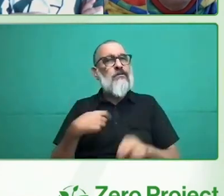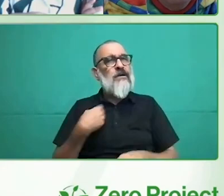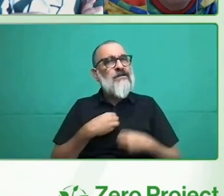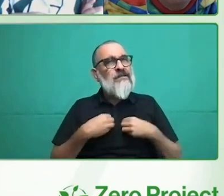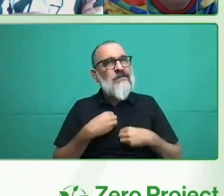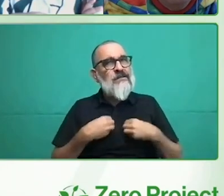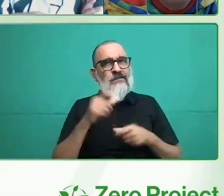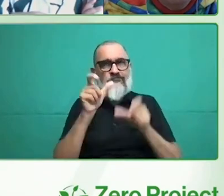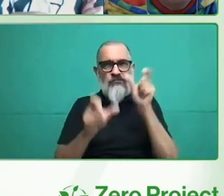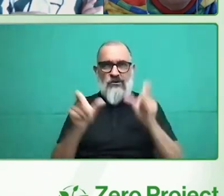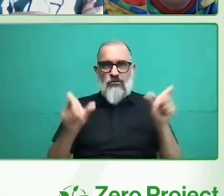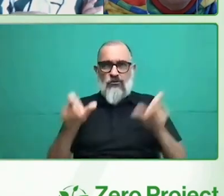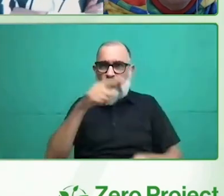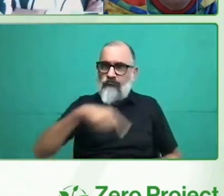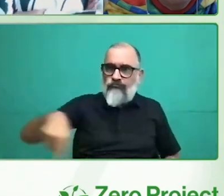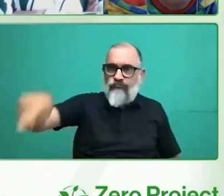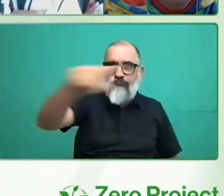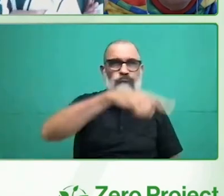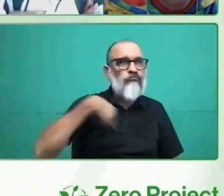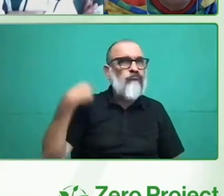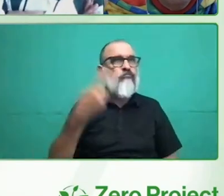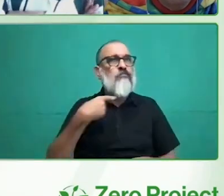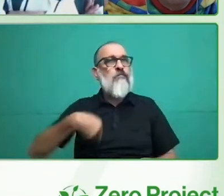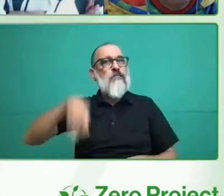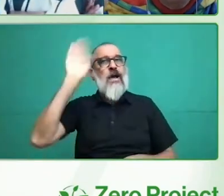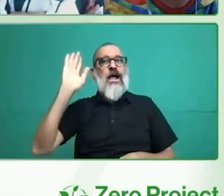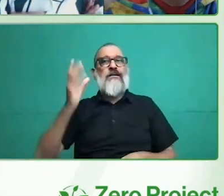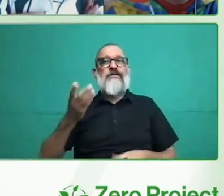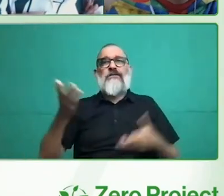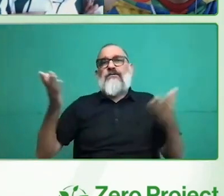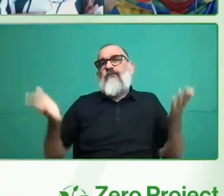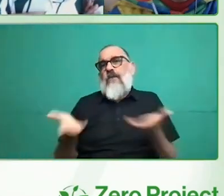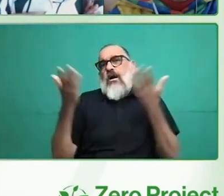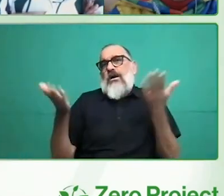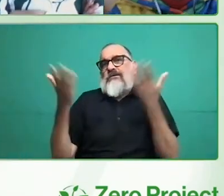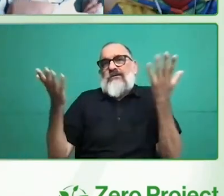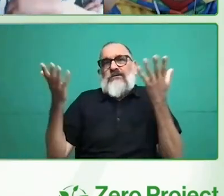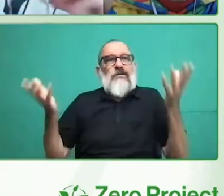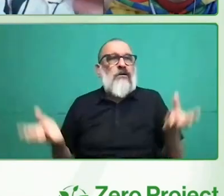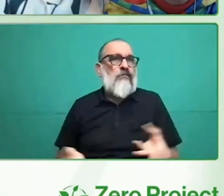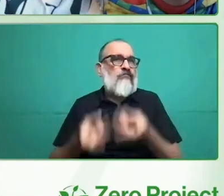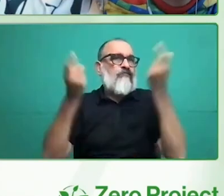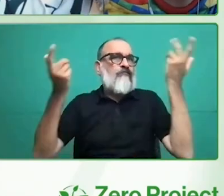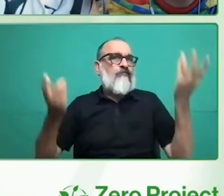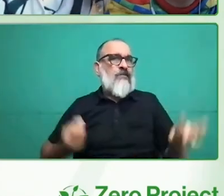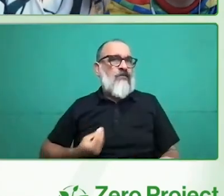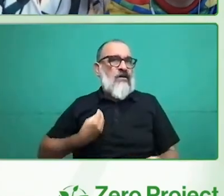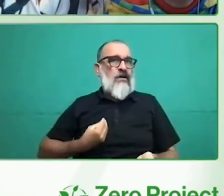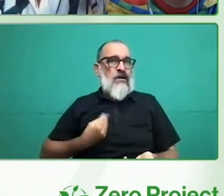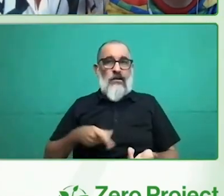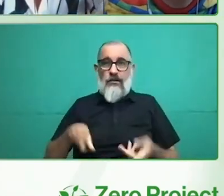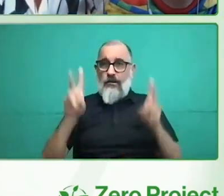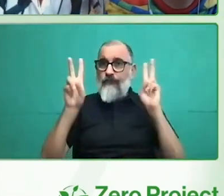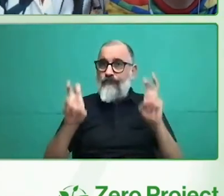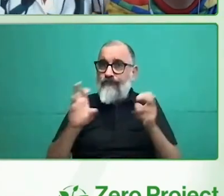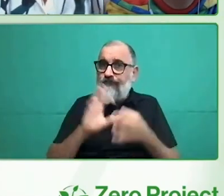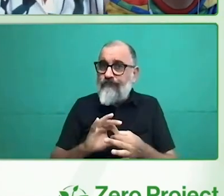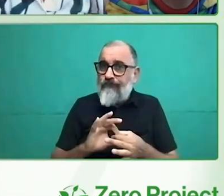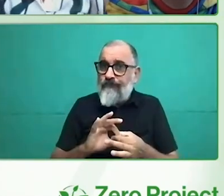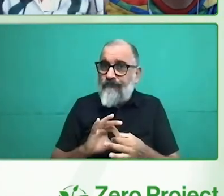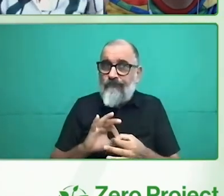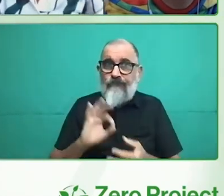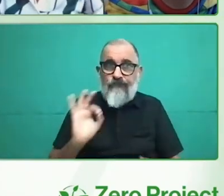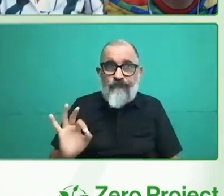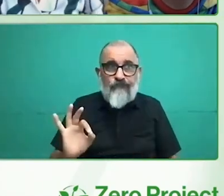moderando el panel sobre soluciones innovadoras de vivienda para personas con discapacidad y estoy